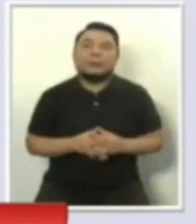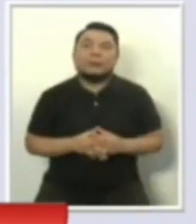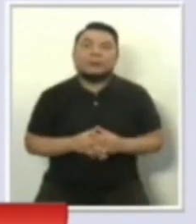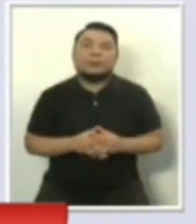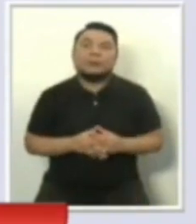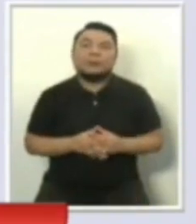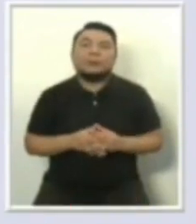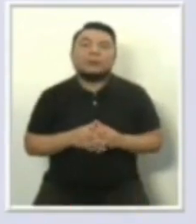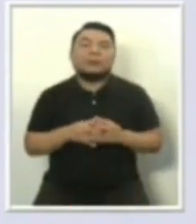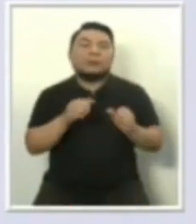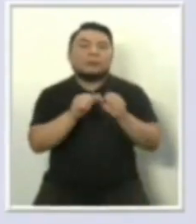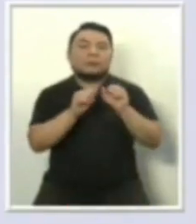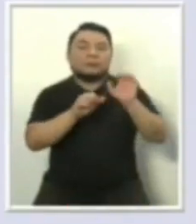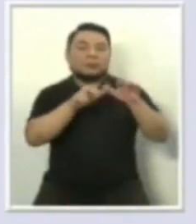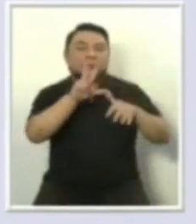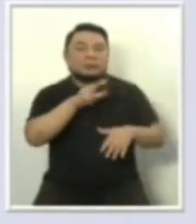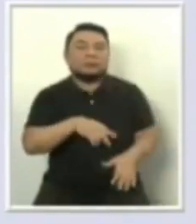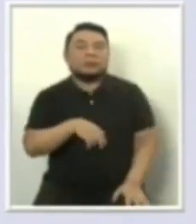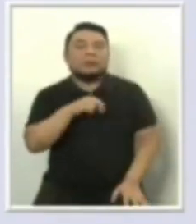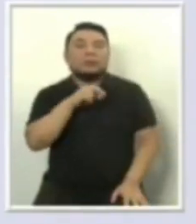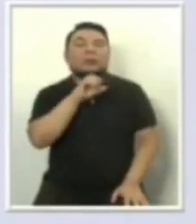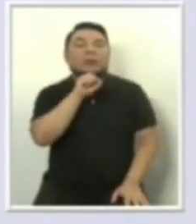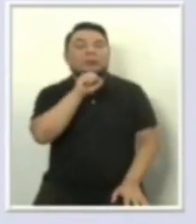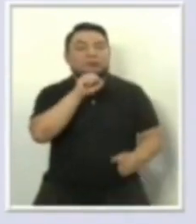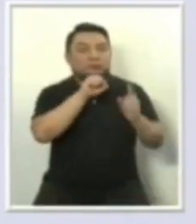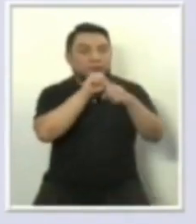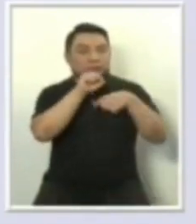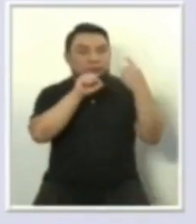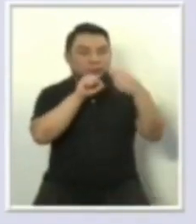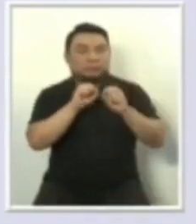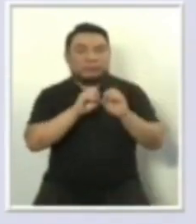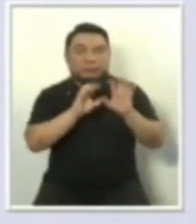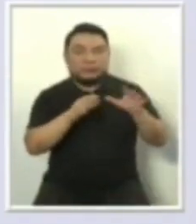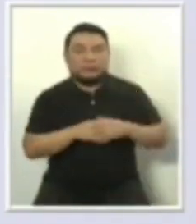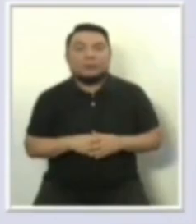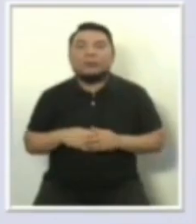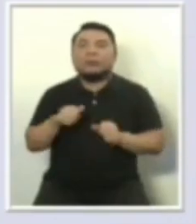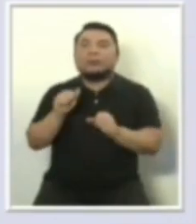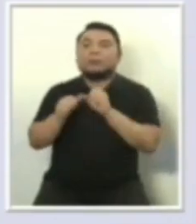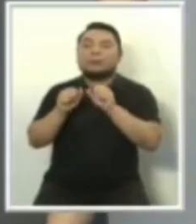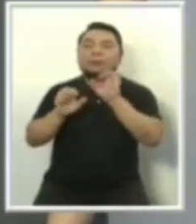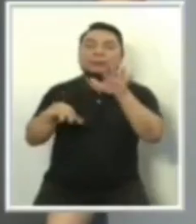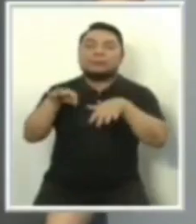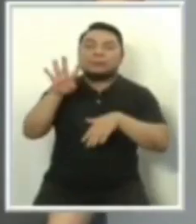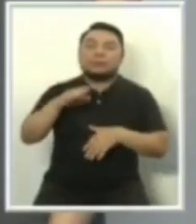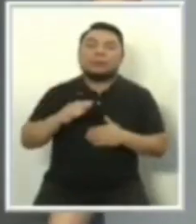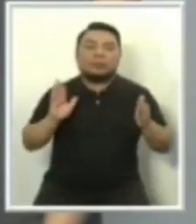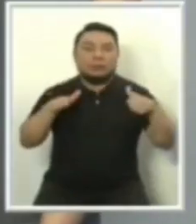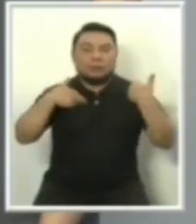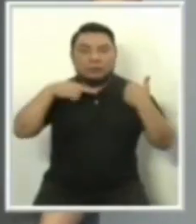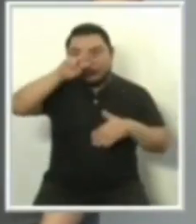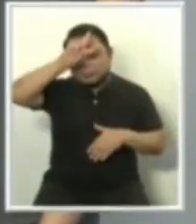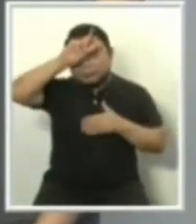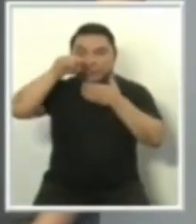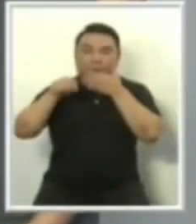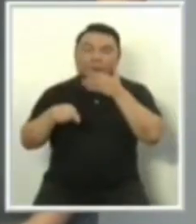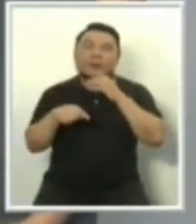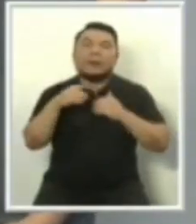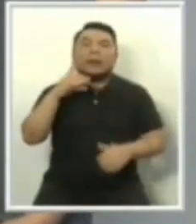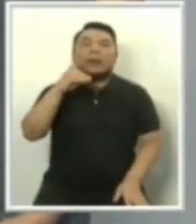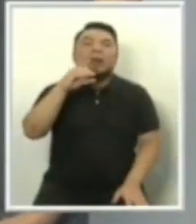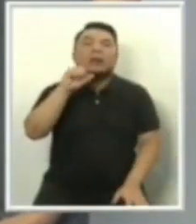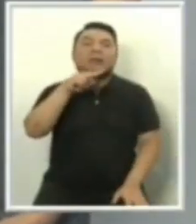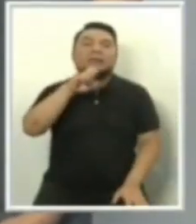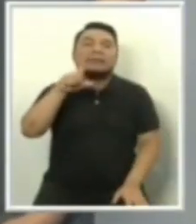número trece Rafael Santos, que es Perú Patria Segura, ¿verdad? ¿Queda claro? El número catorce es Podemos Perú, es por supuesto Daniel Urresti,